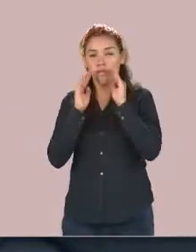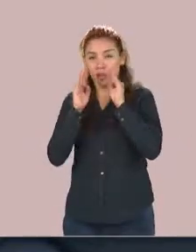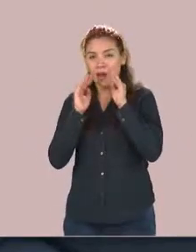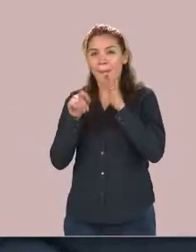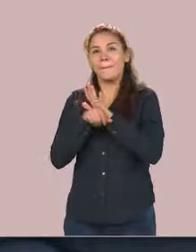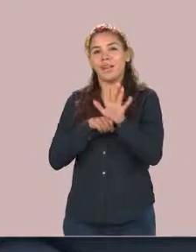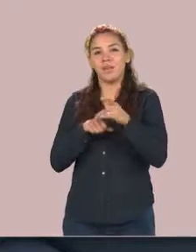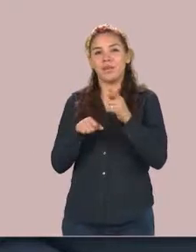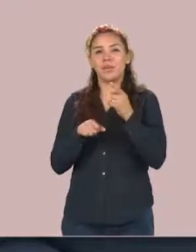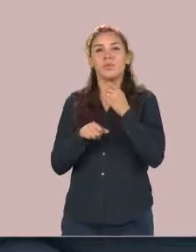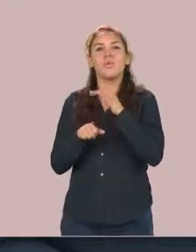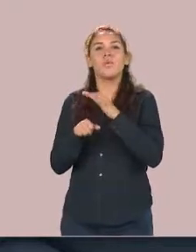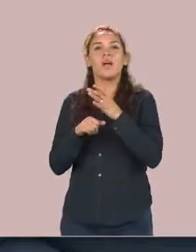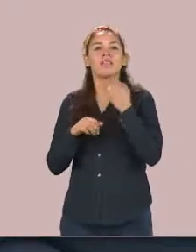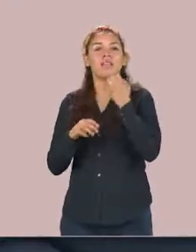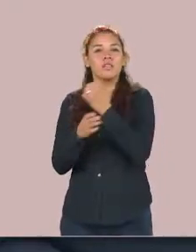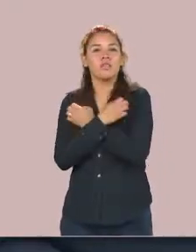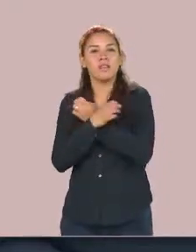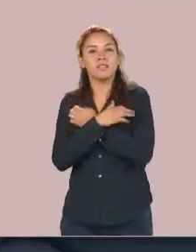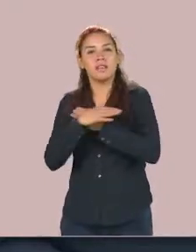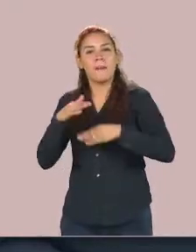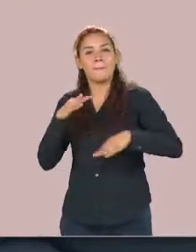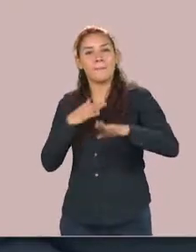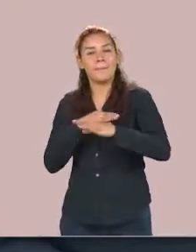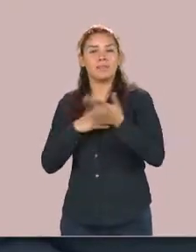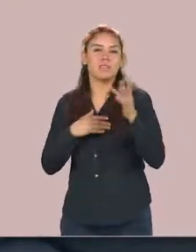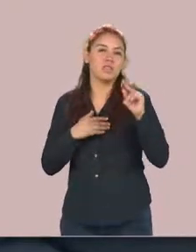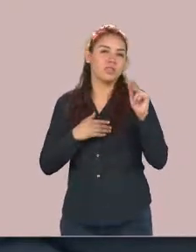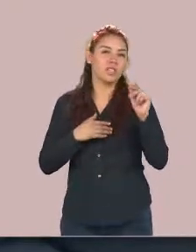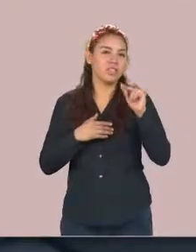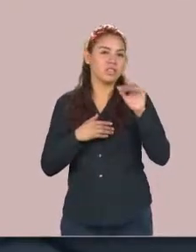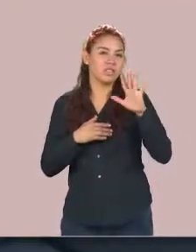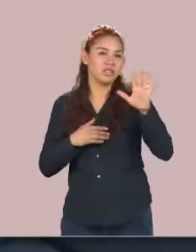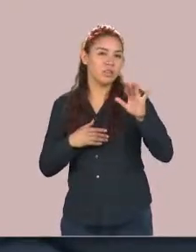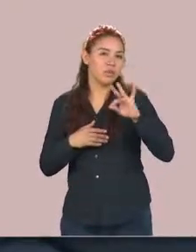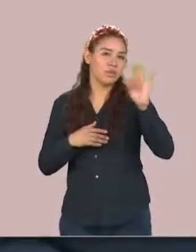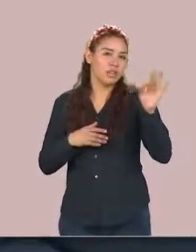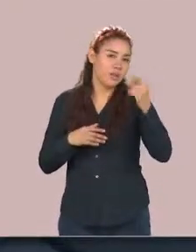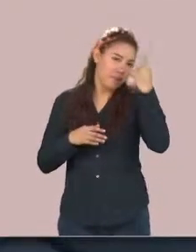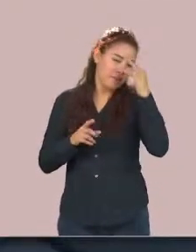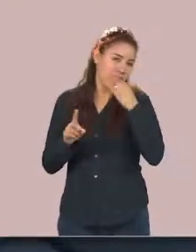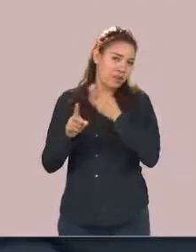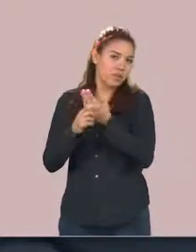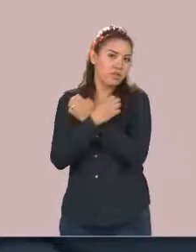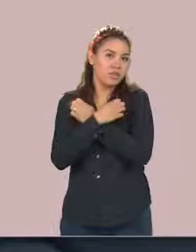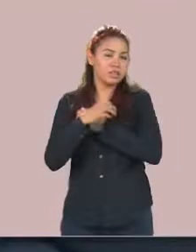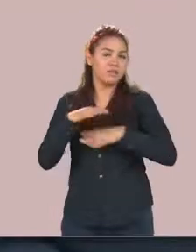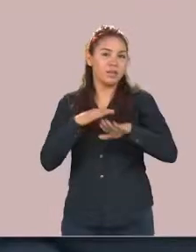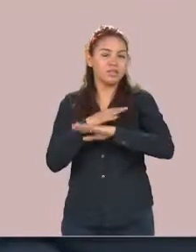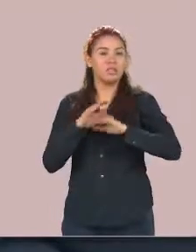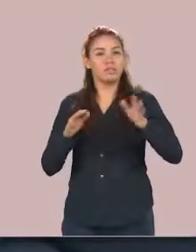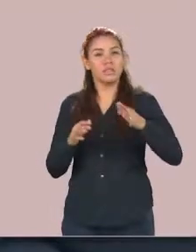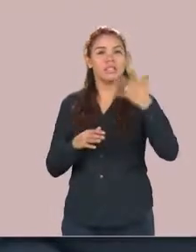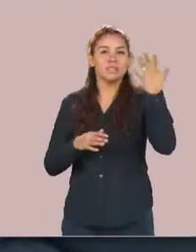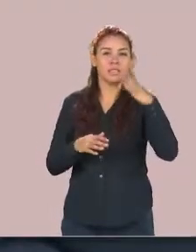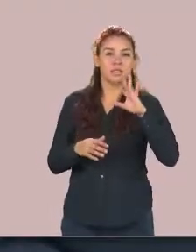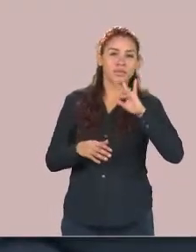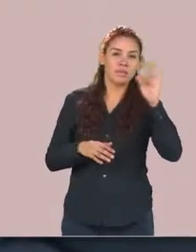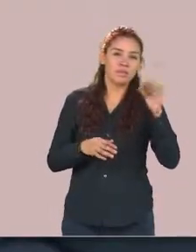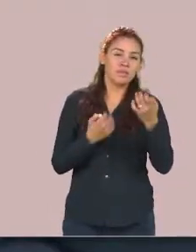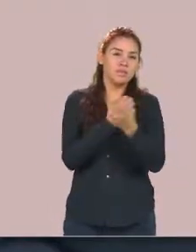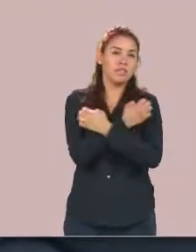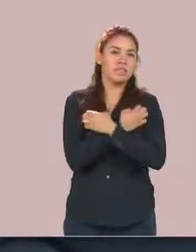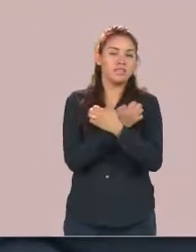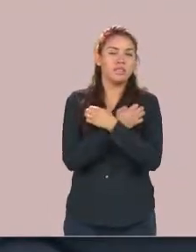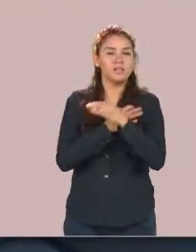un 80 85% está enfocado a la educación básica un 10% a la educación media superior y el